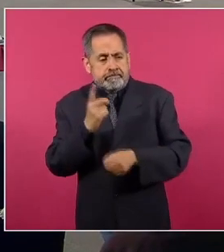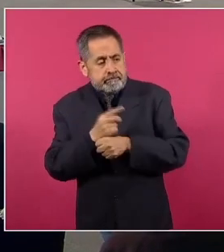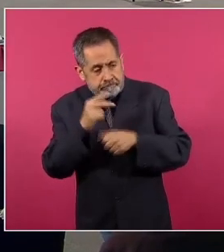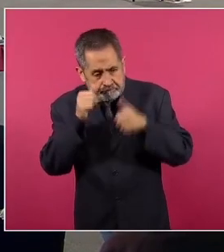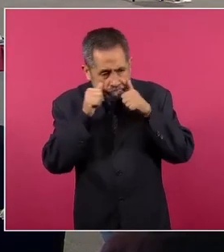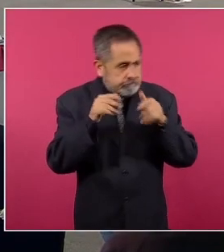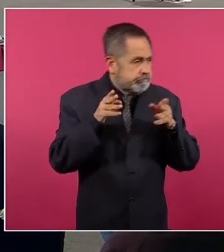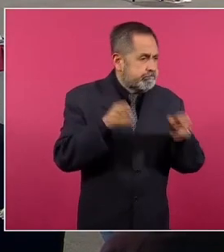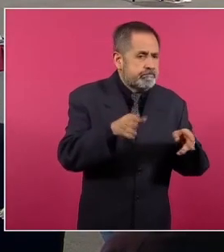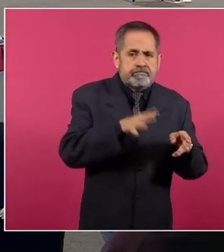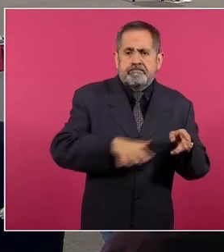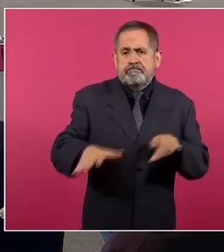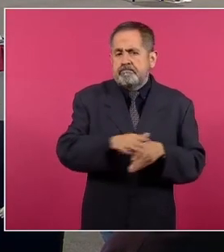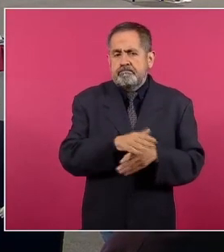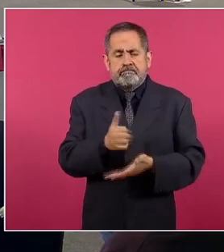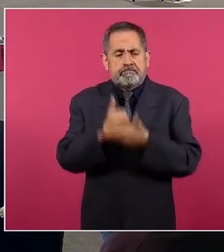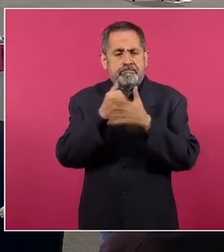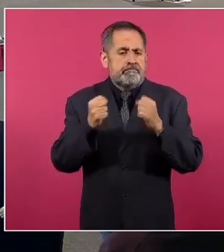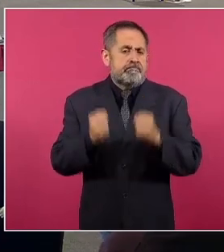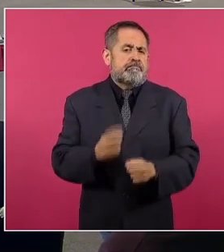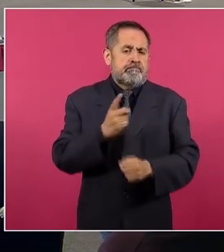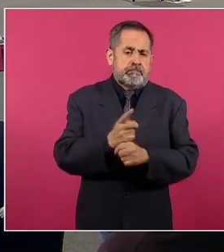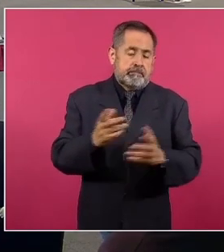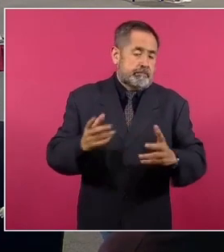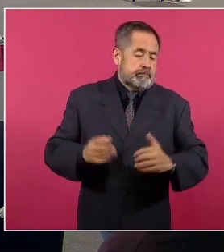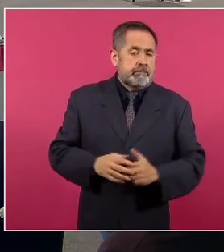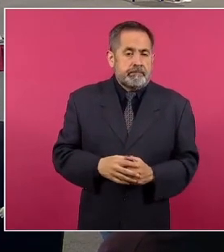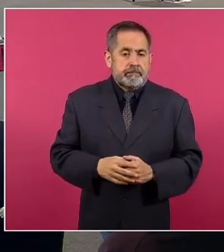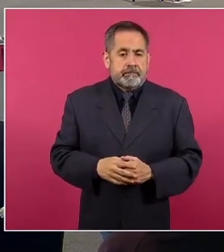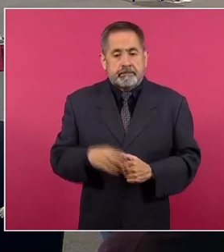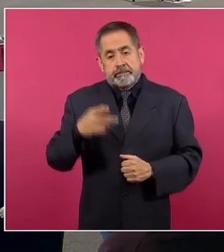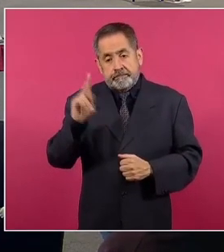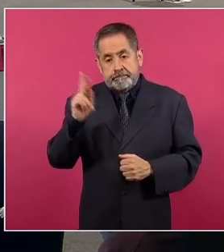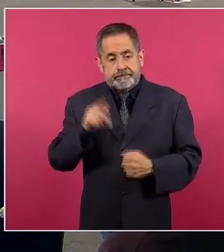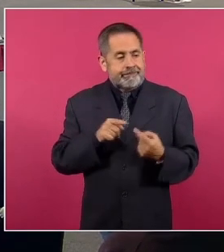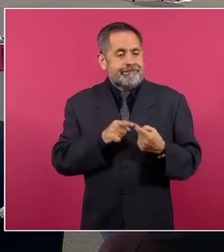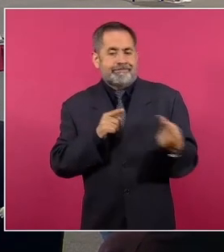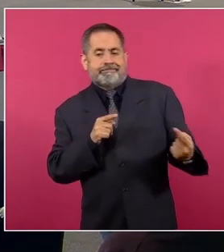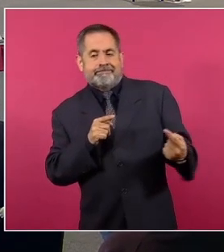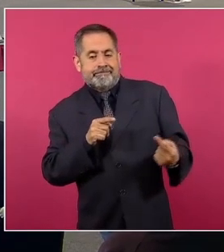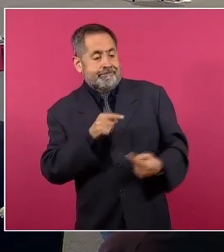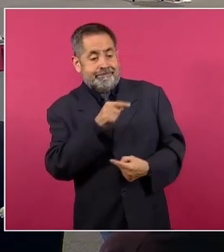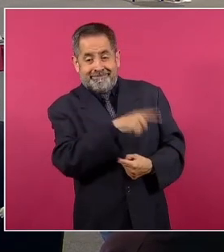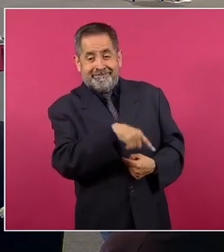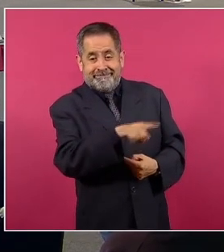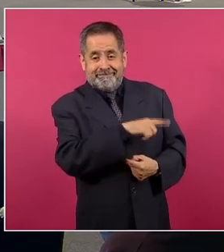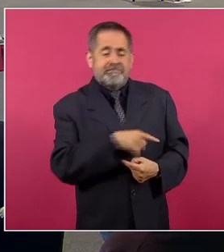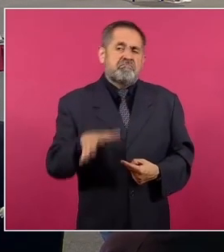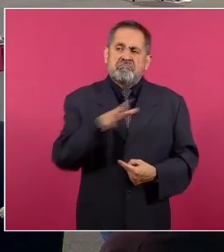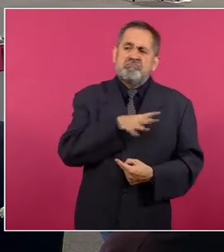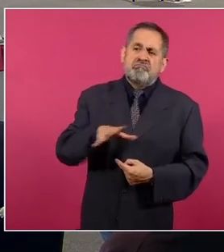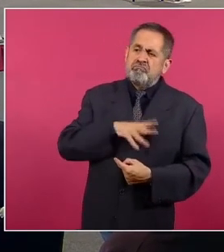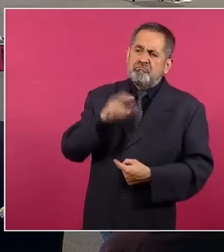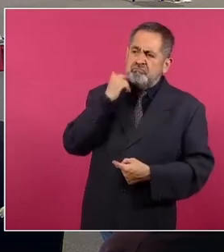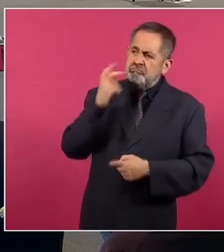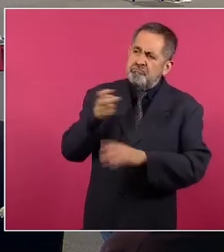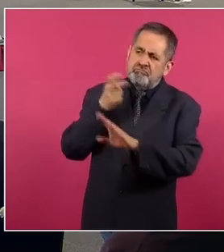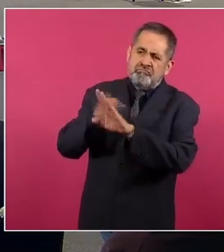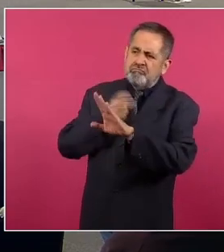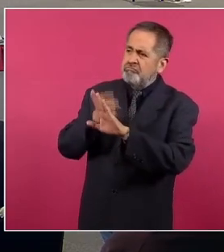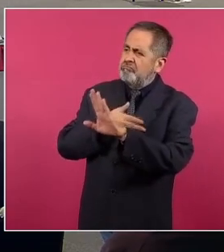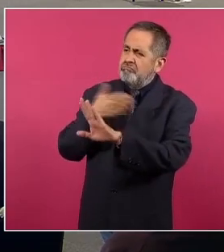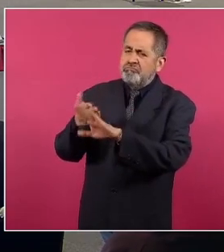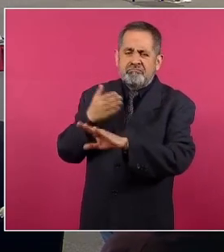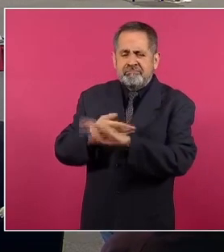Federación. Sin embargo, la oposición se resiste, golpea y miente.